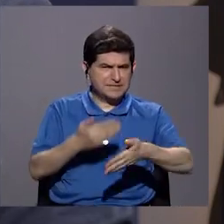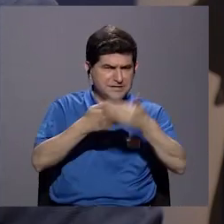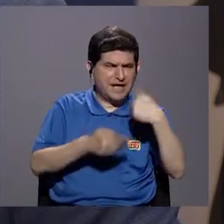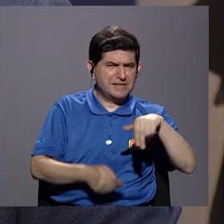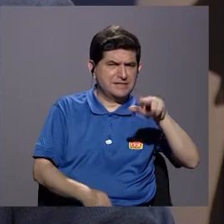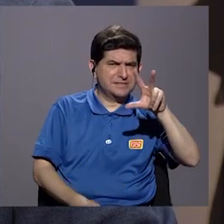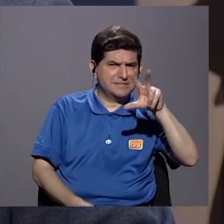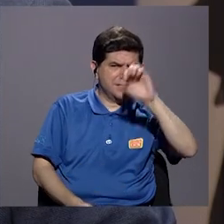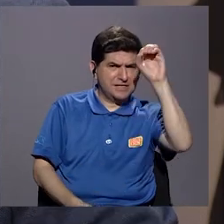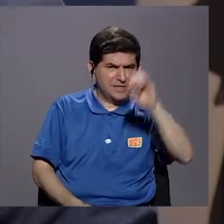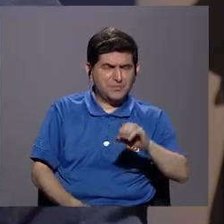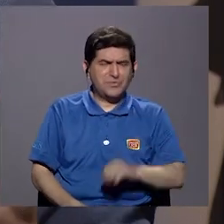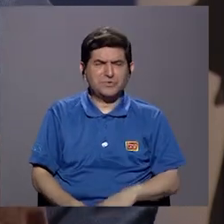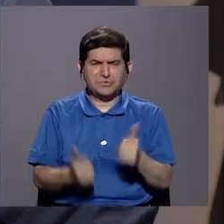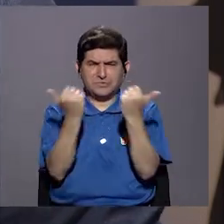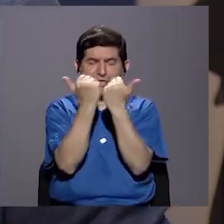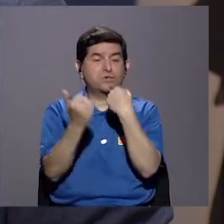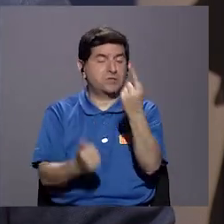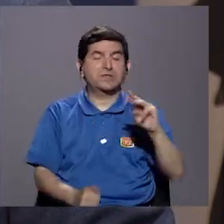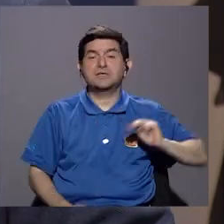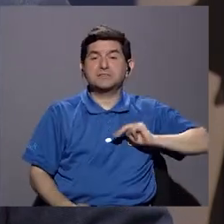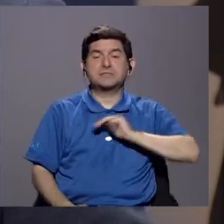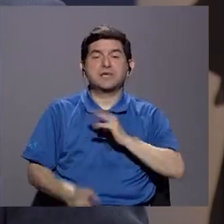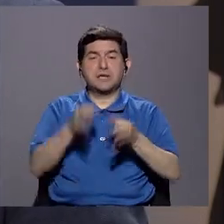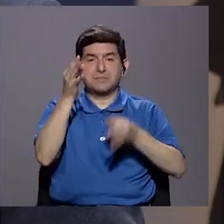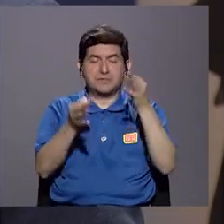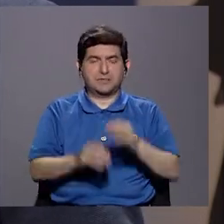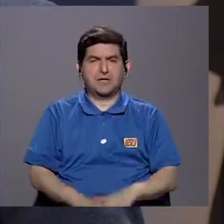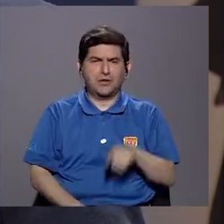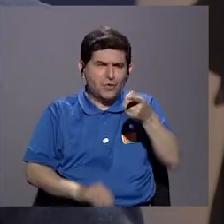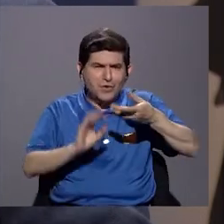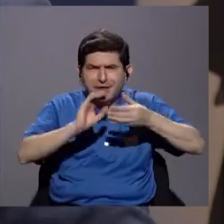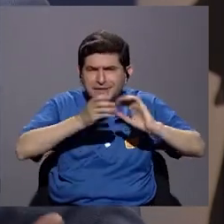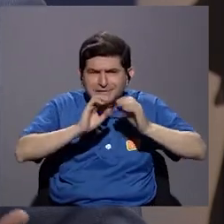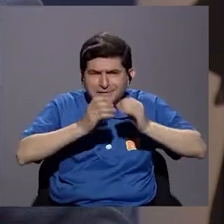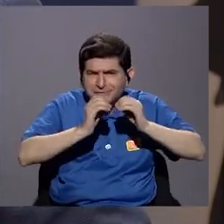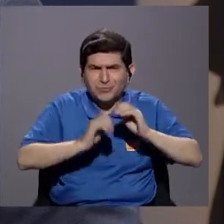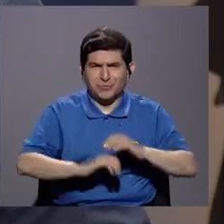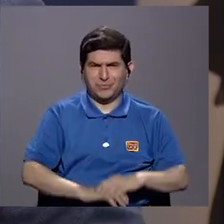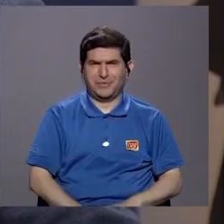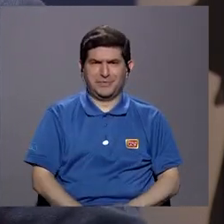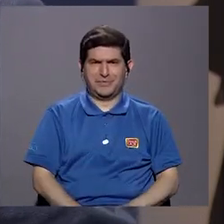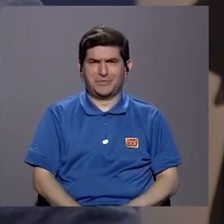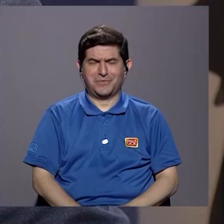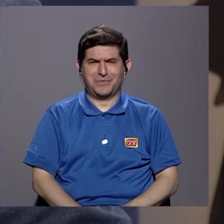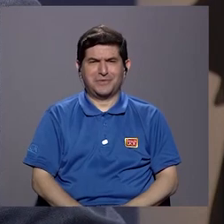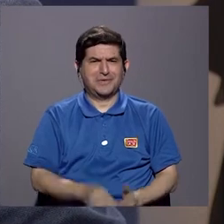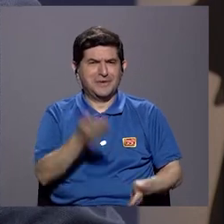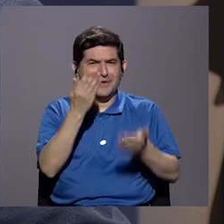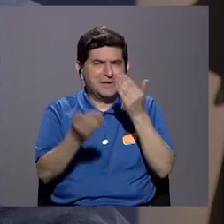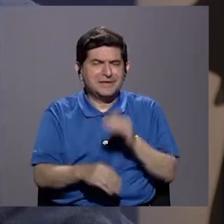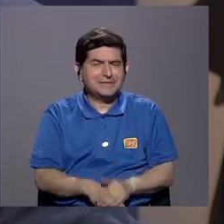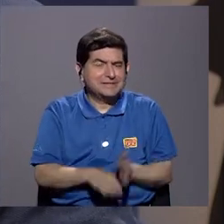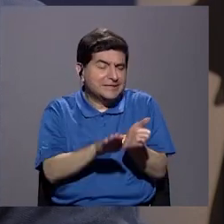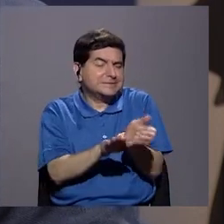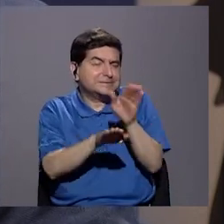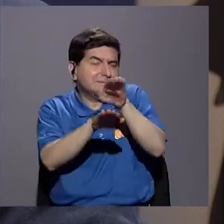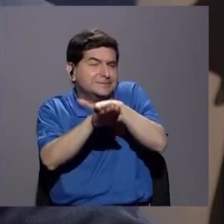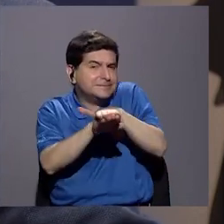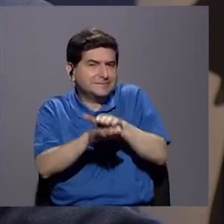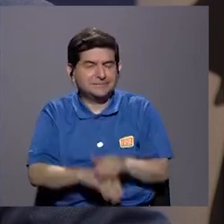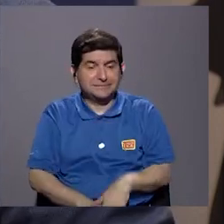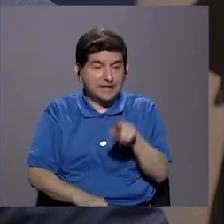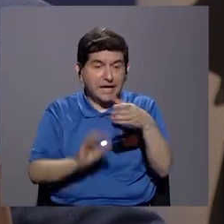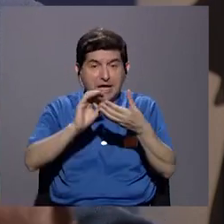usted decía ahora que hay un 30% de hacinamiento y eso es lo que dice ahora el Ministerio de Justicia. Esas cifras están, digamos, un poquito truqueadas en el